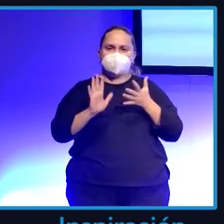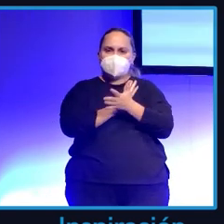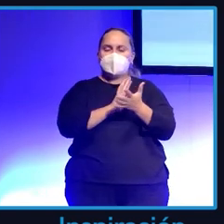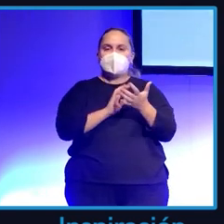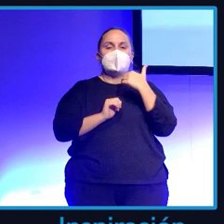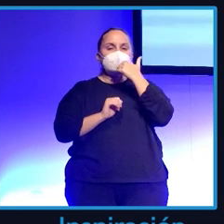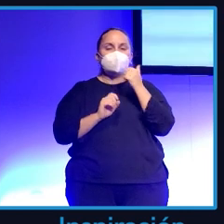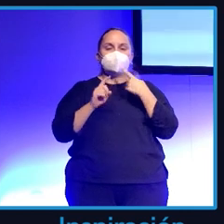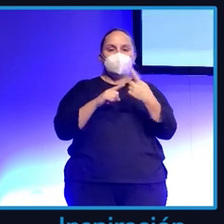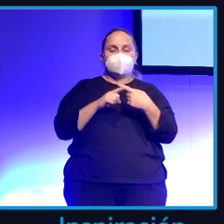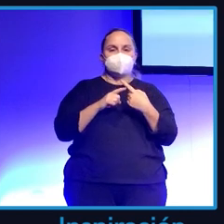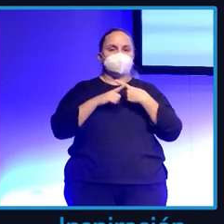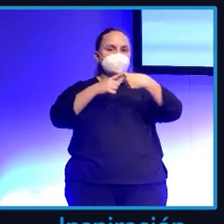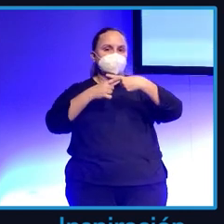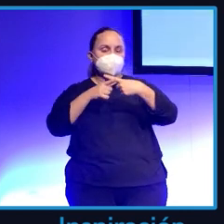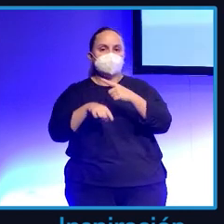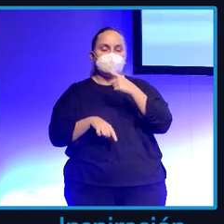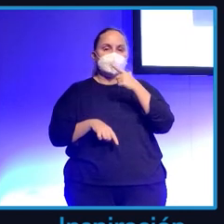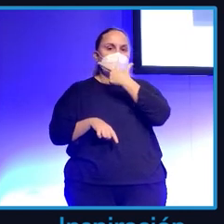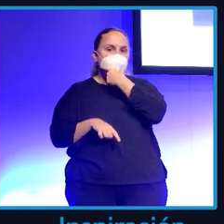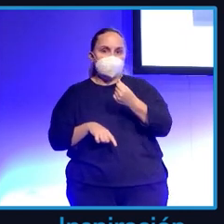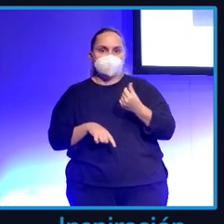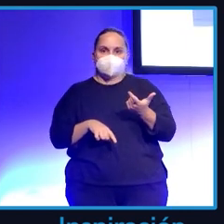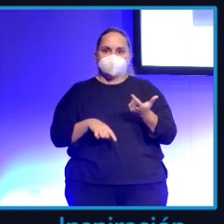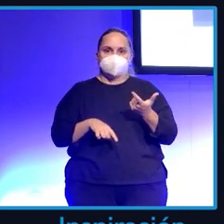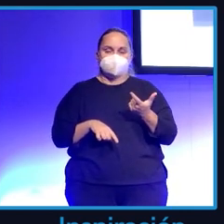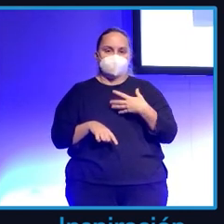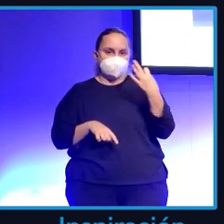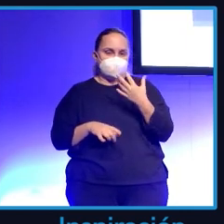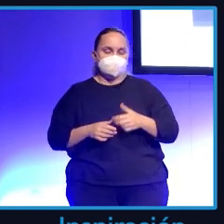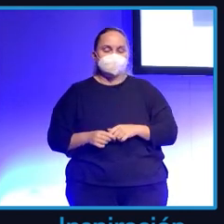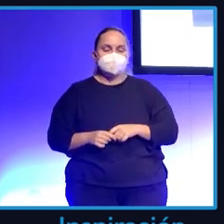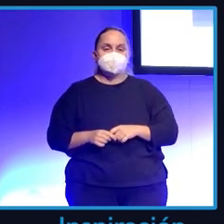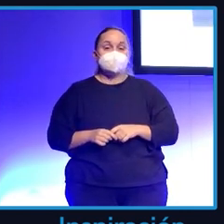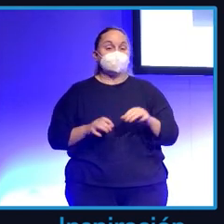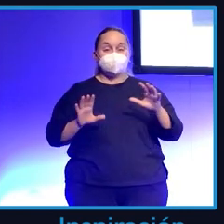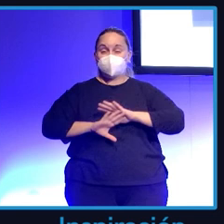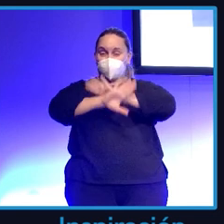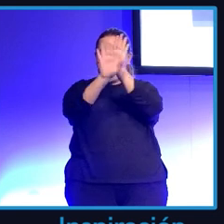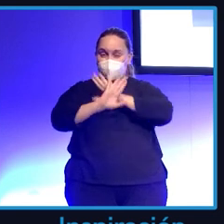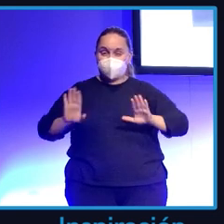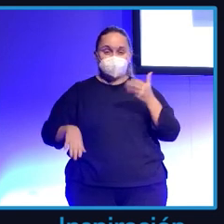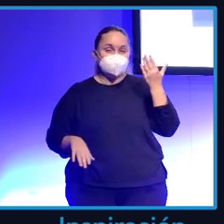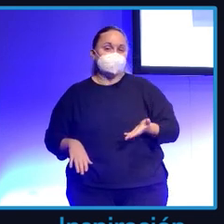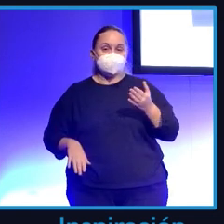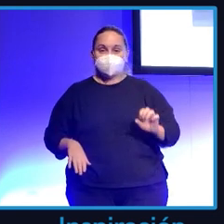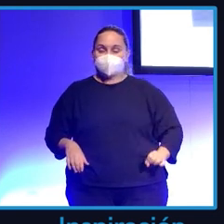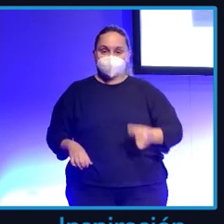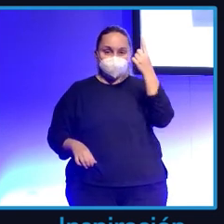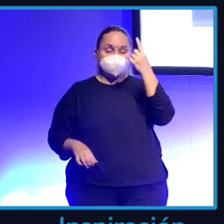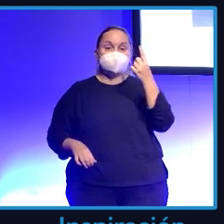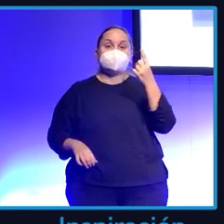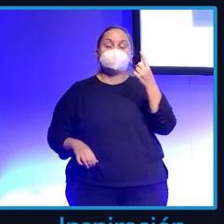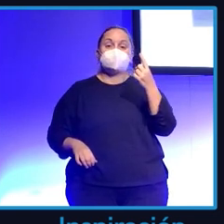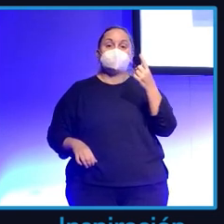tuiteable hasta una banda sinfónica. Y por último, lo más importante, nadie